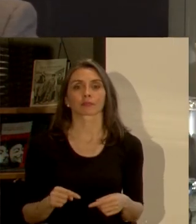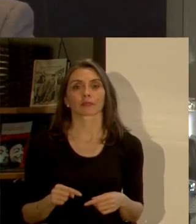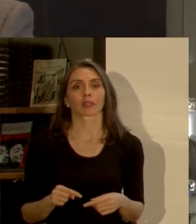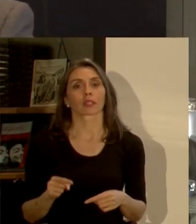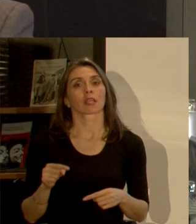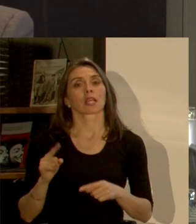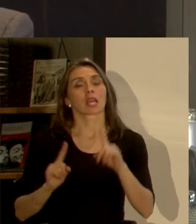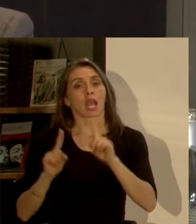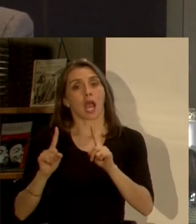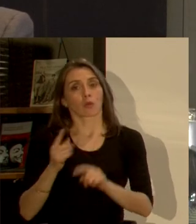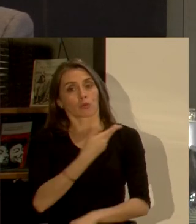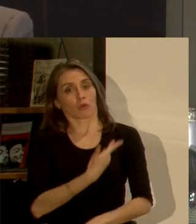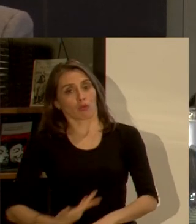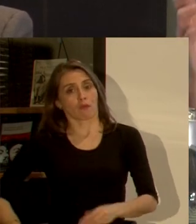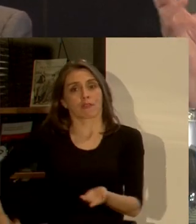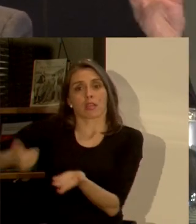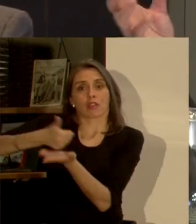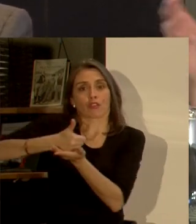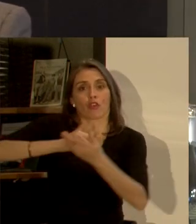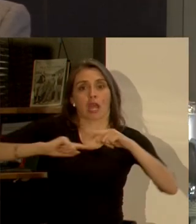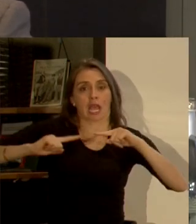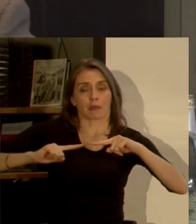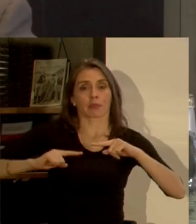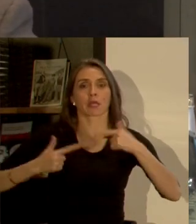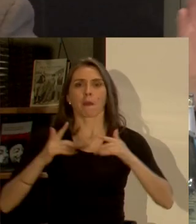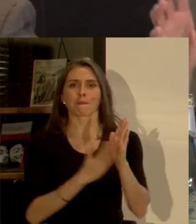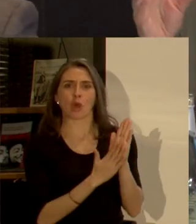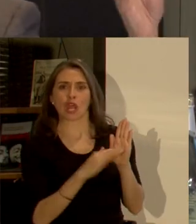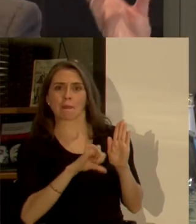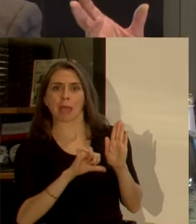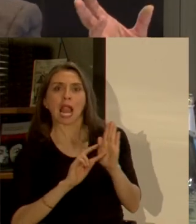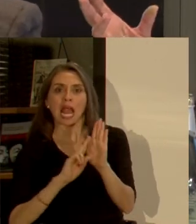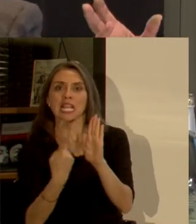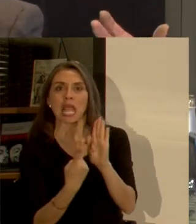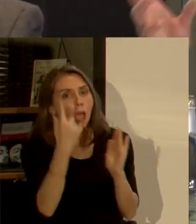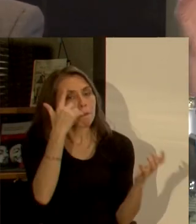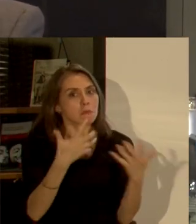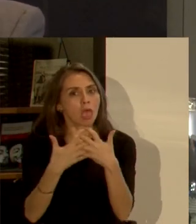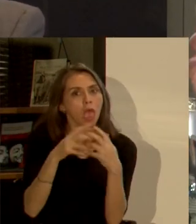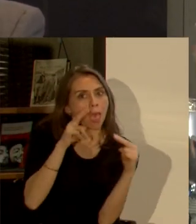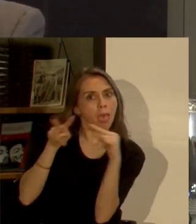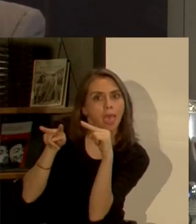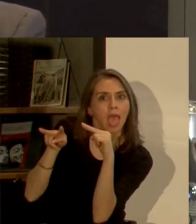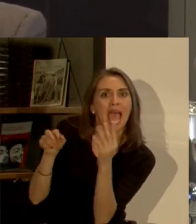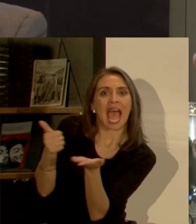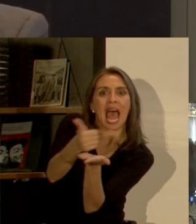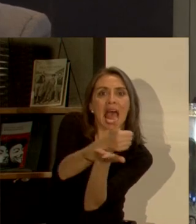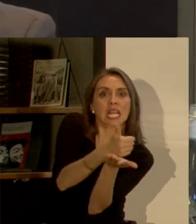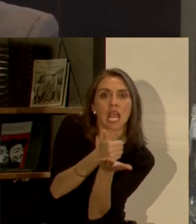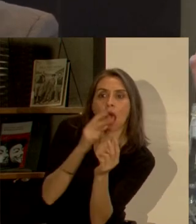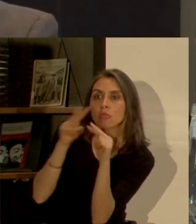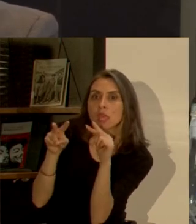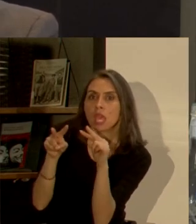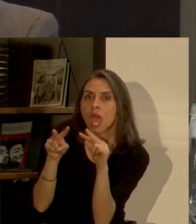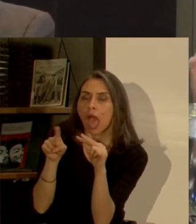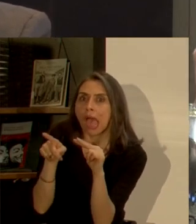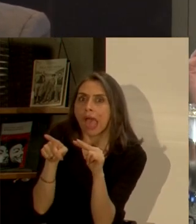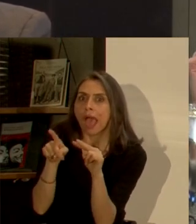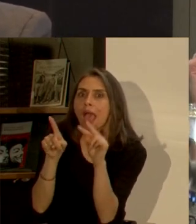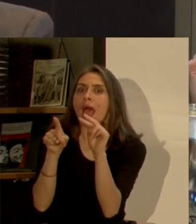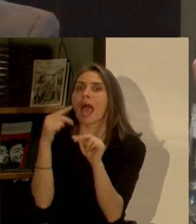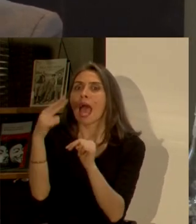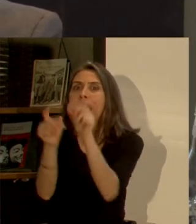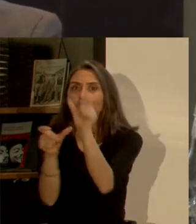administraciones que han cambiado sus políticas y se vuelven más atentos a aquellos temas que a la ciudadanía